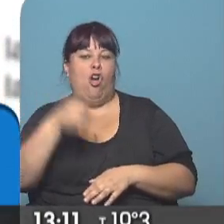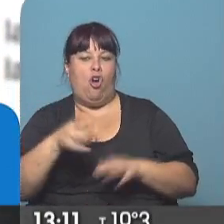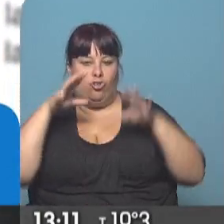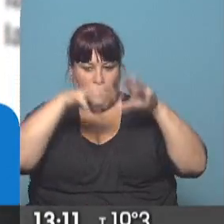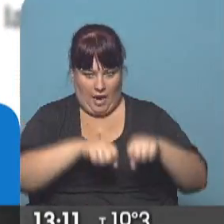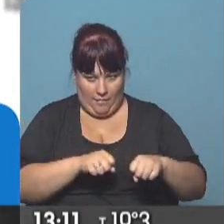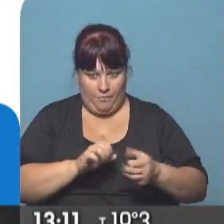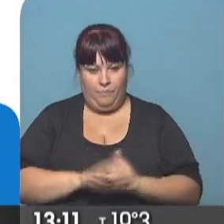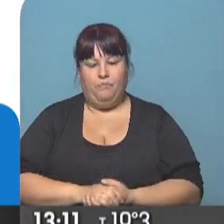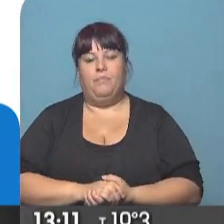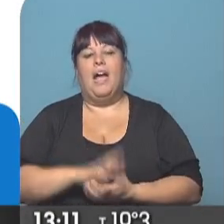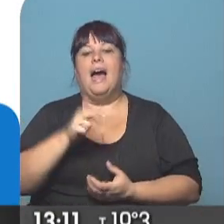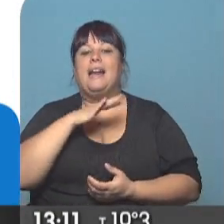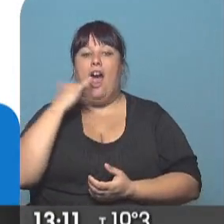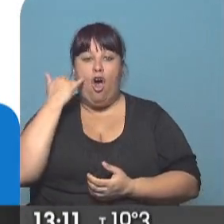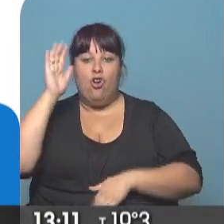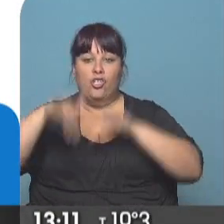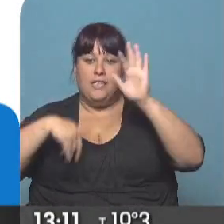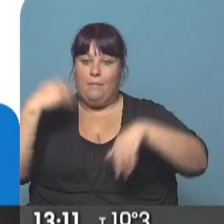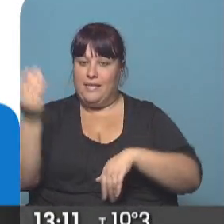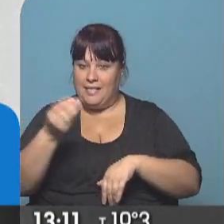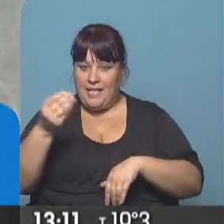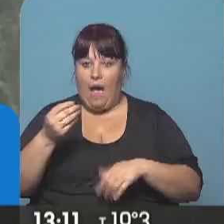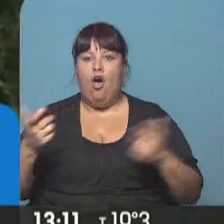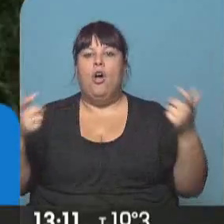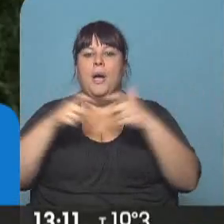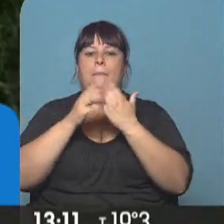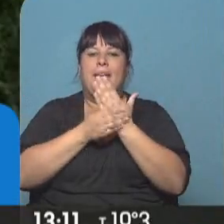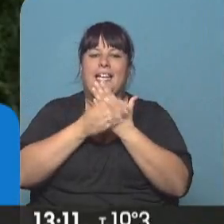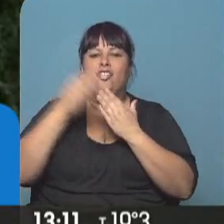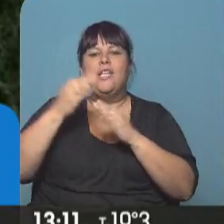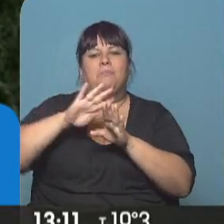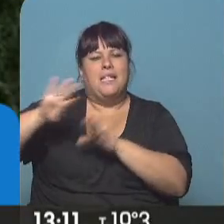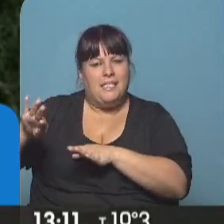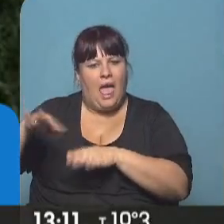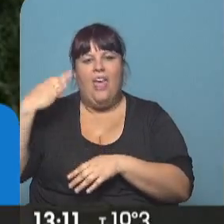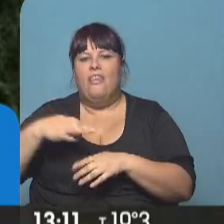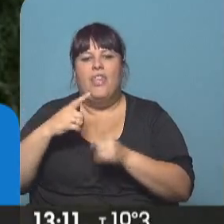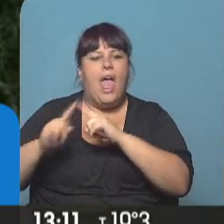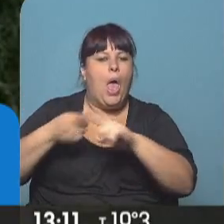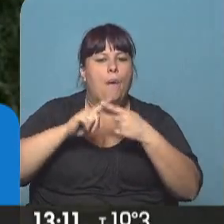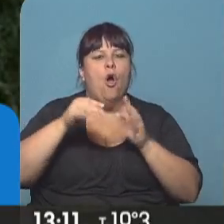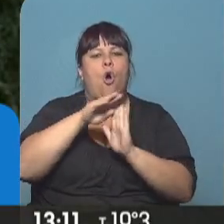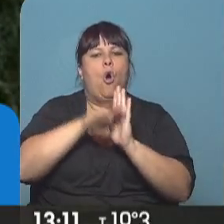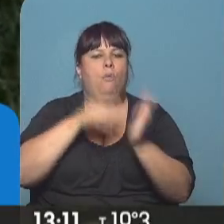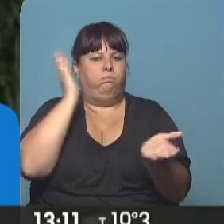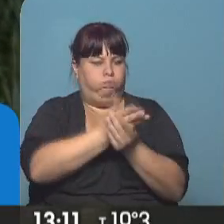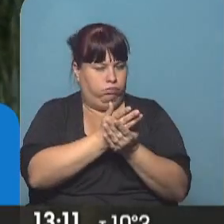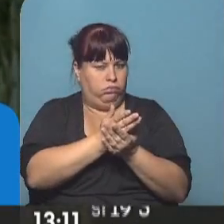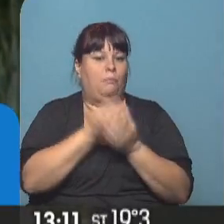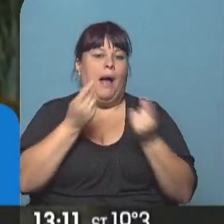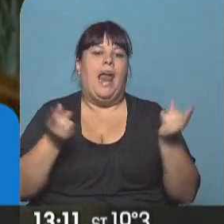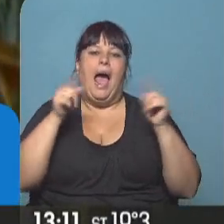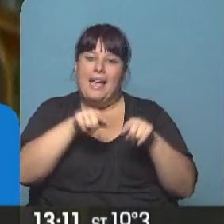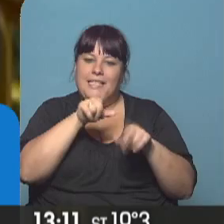intervención. Rajoy convocó para el sábado a un consejo de ministros extraordinario que deberá decidir las medidas a aplicar para